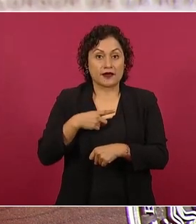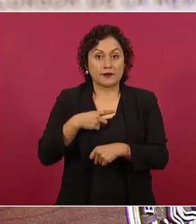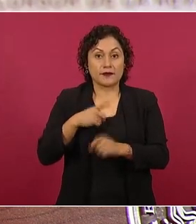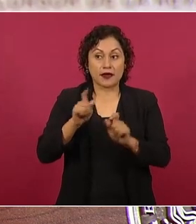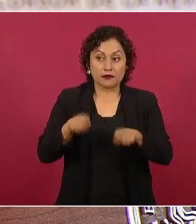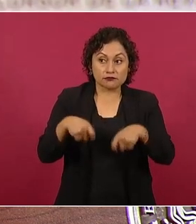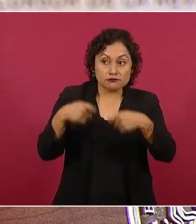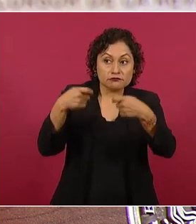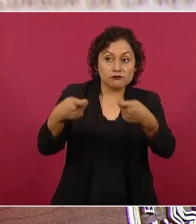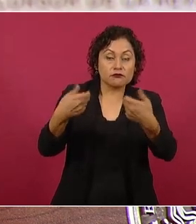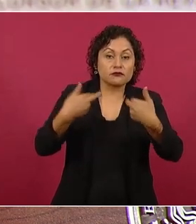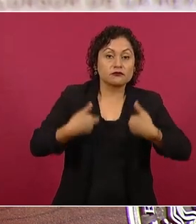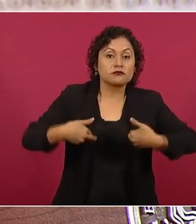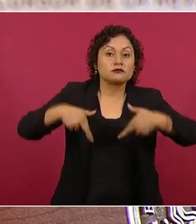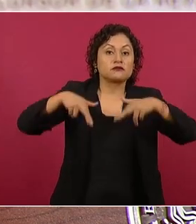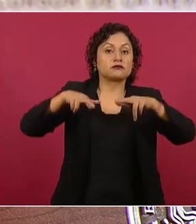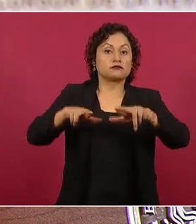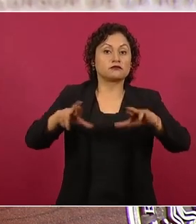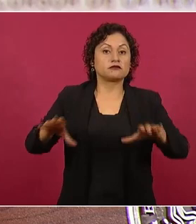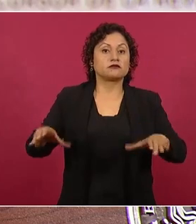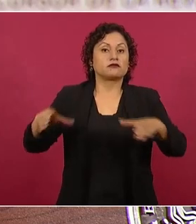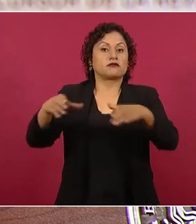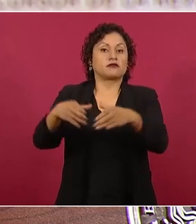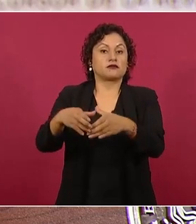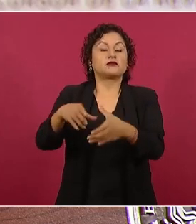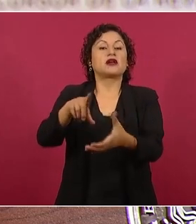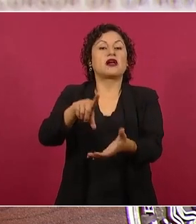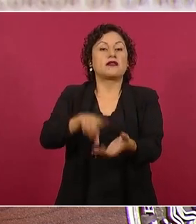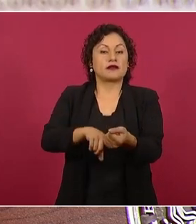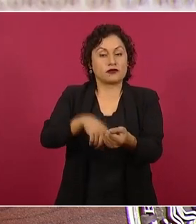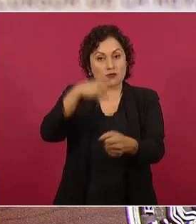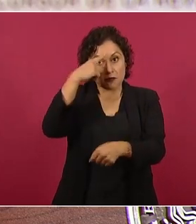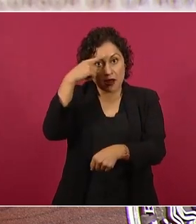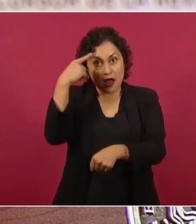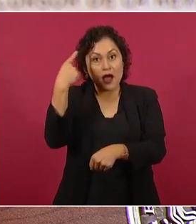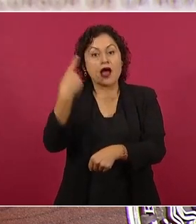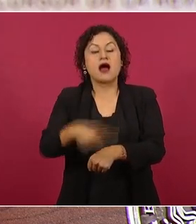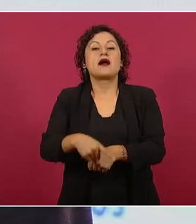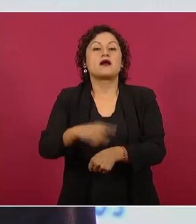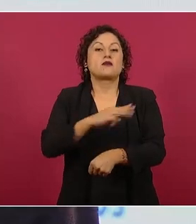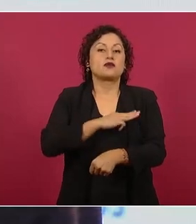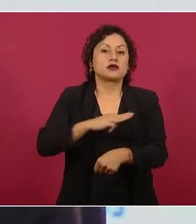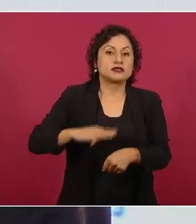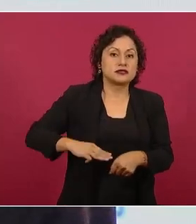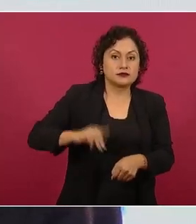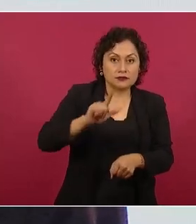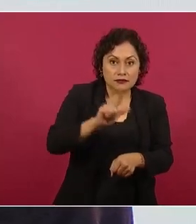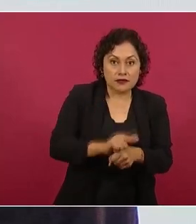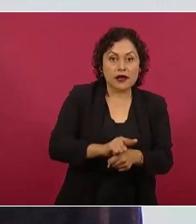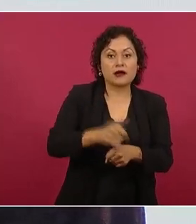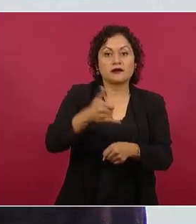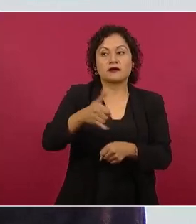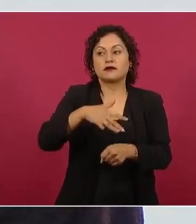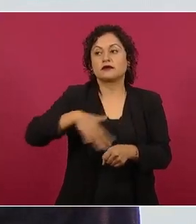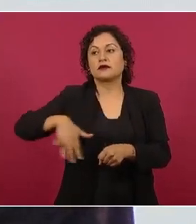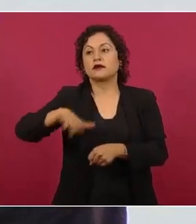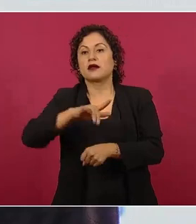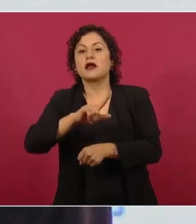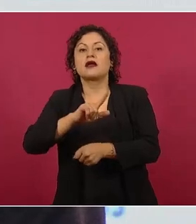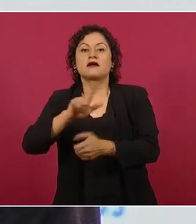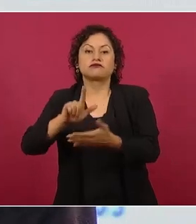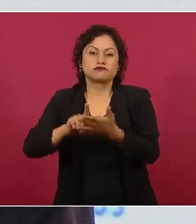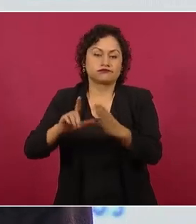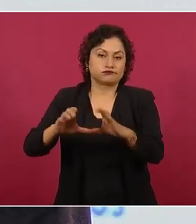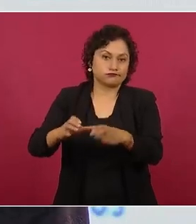los órganos legislativos y municipales del país para lo que se necesita que todos los votos